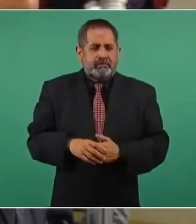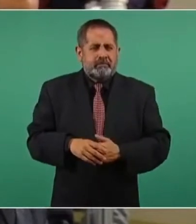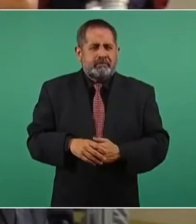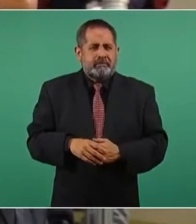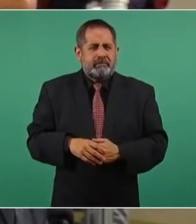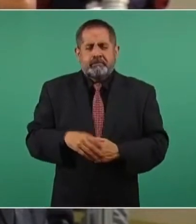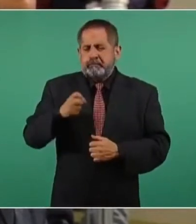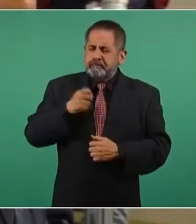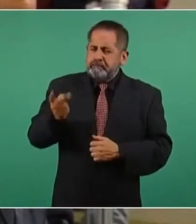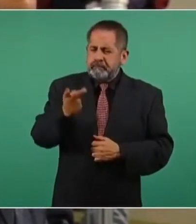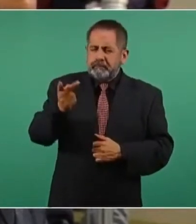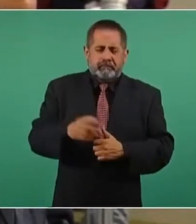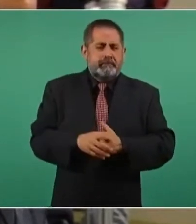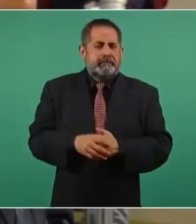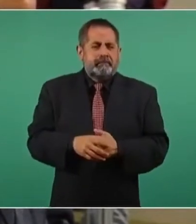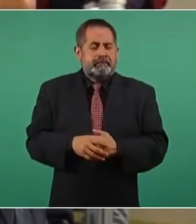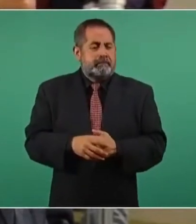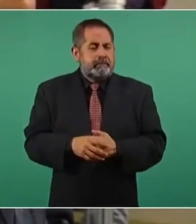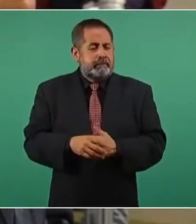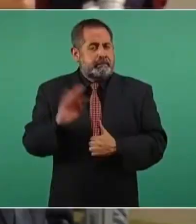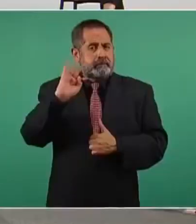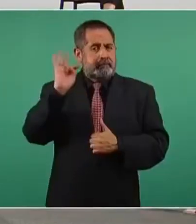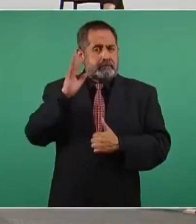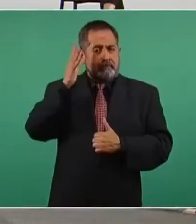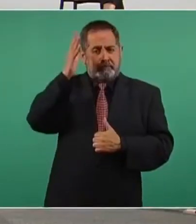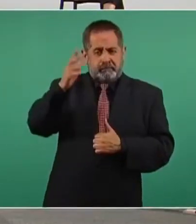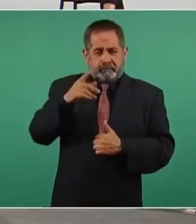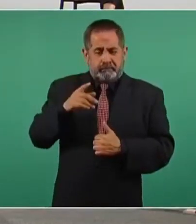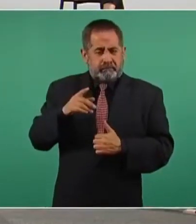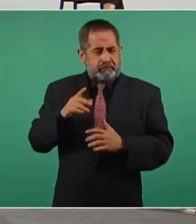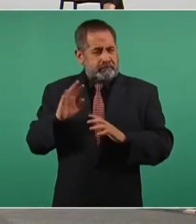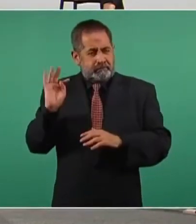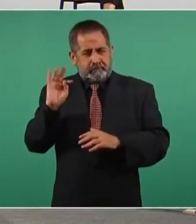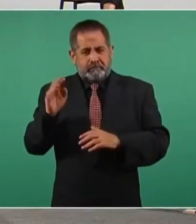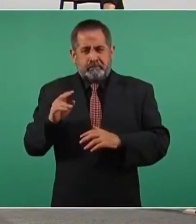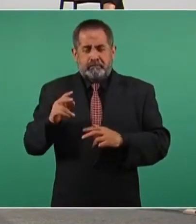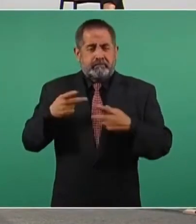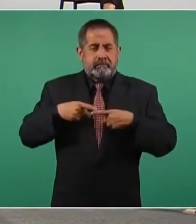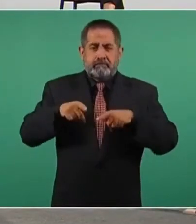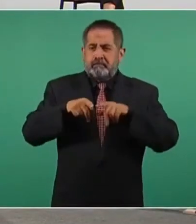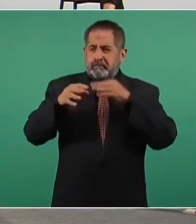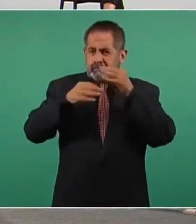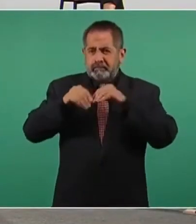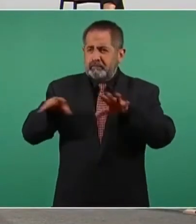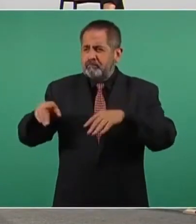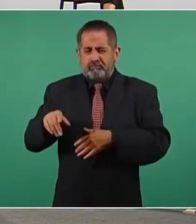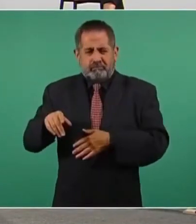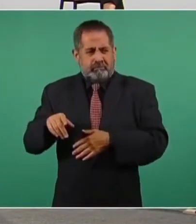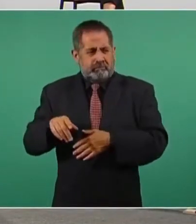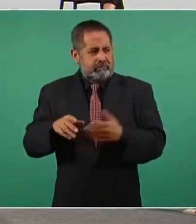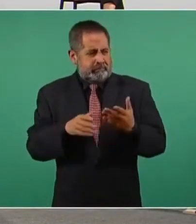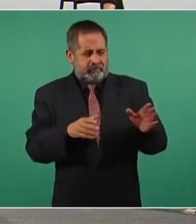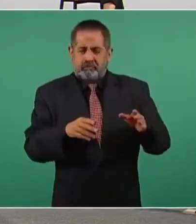la pregunta es ¿en algún momento será posible darle oportunidad en los medios públicos a verdaderos